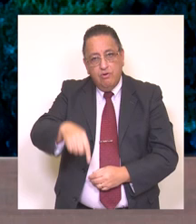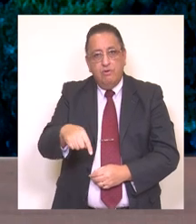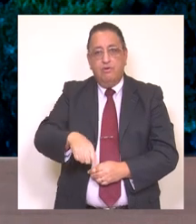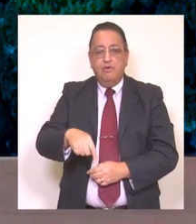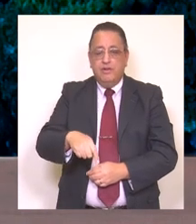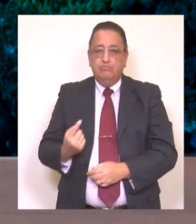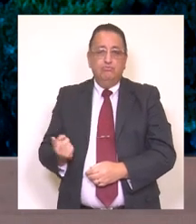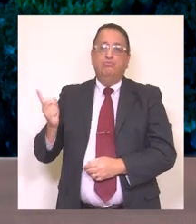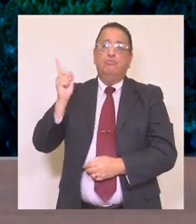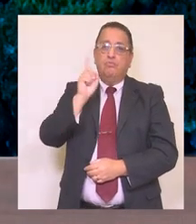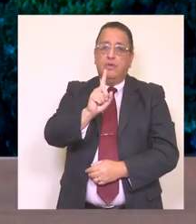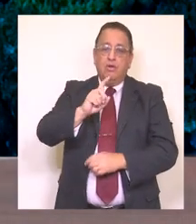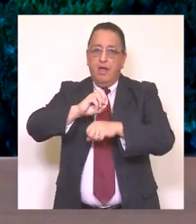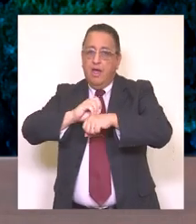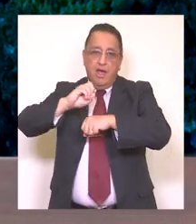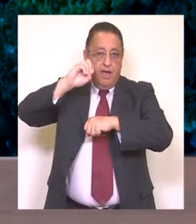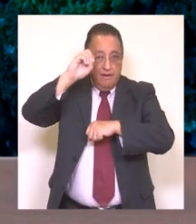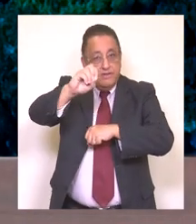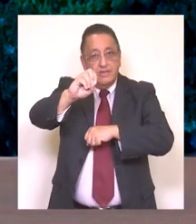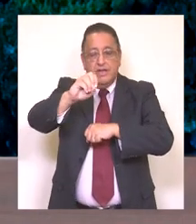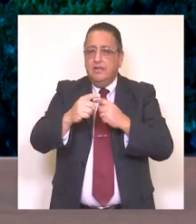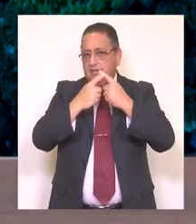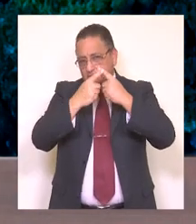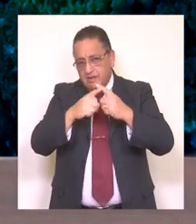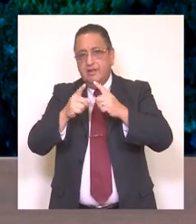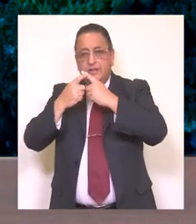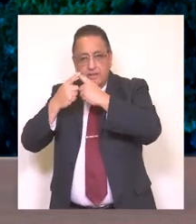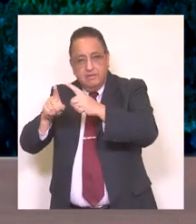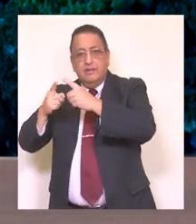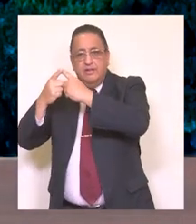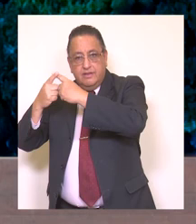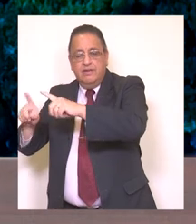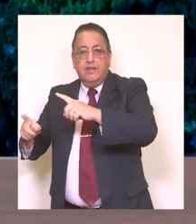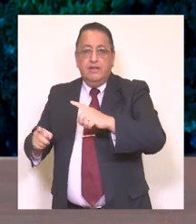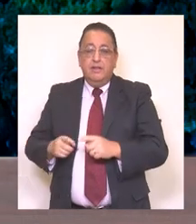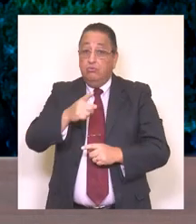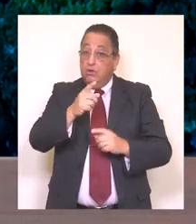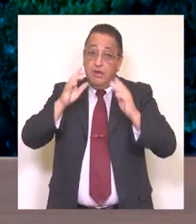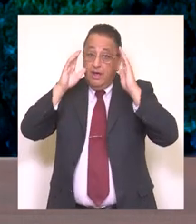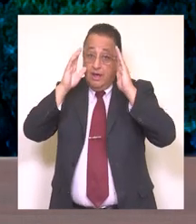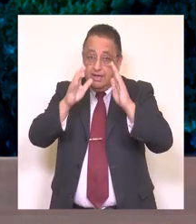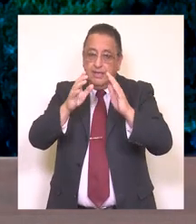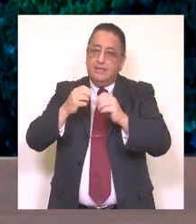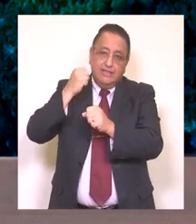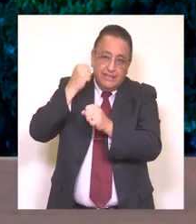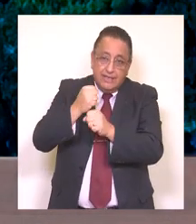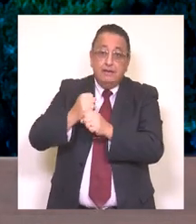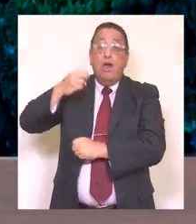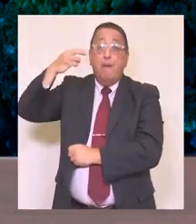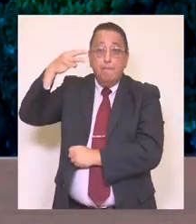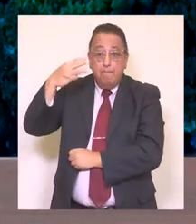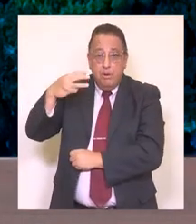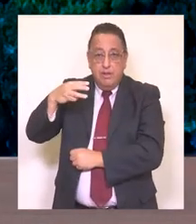Hoy, vengo a dar cuenta pública de las diferentes áreas de interés del trabajo